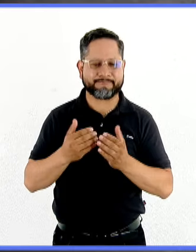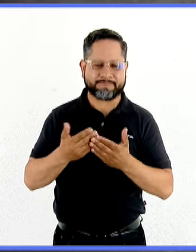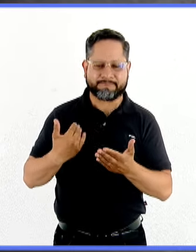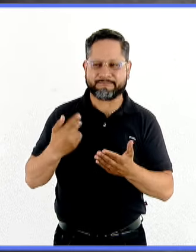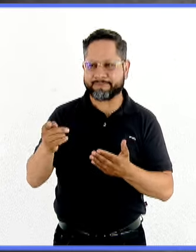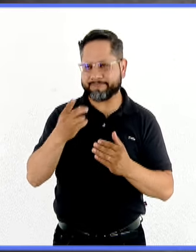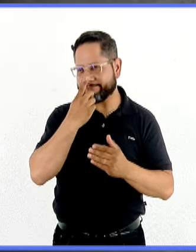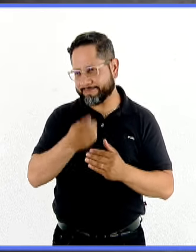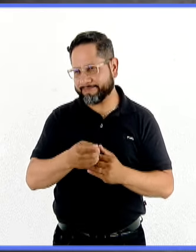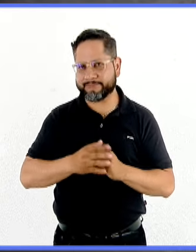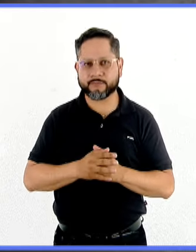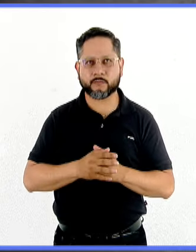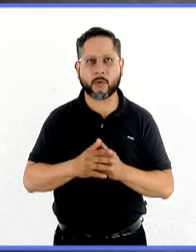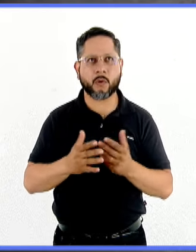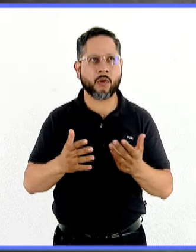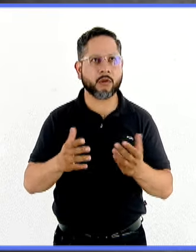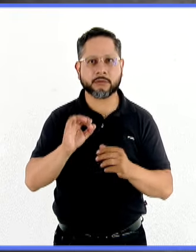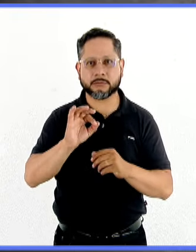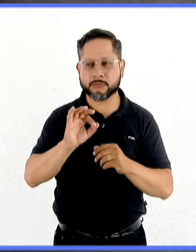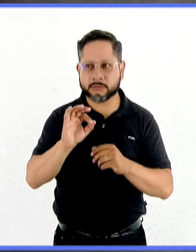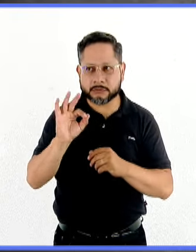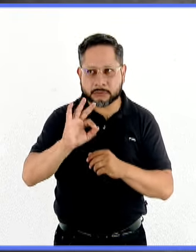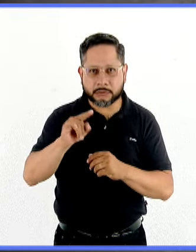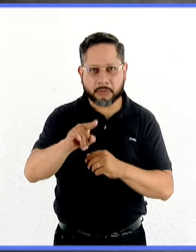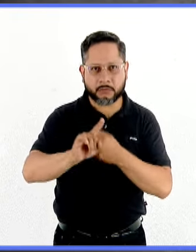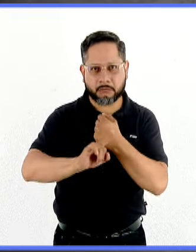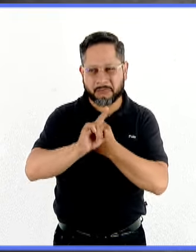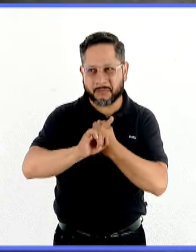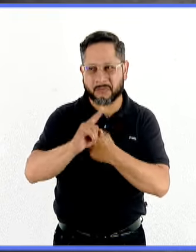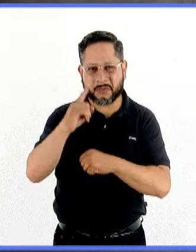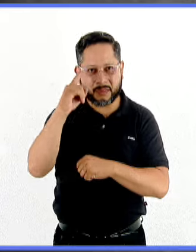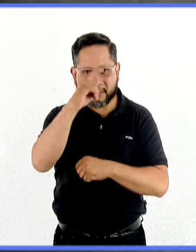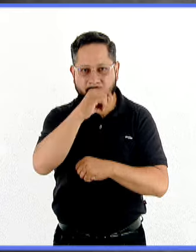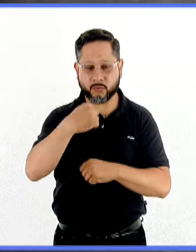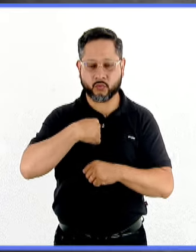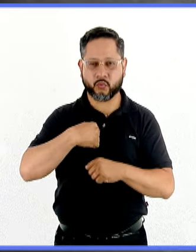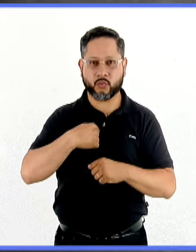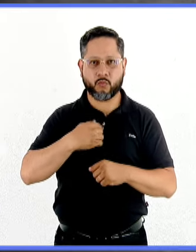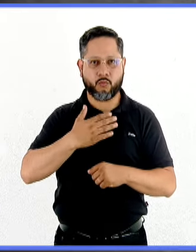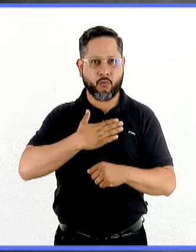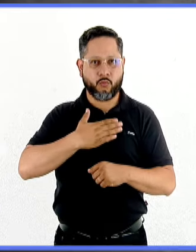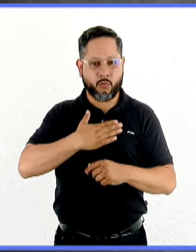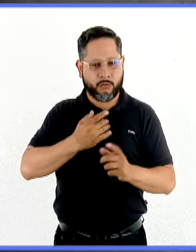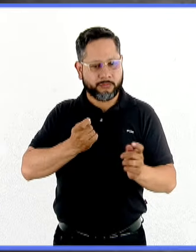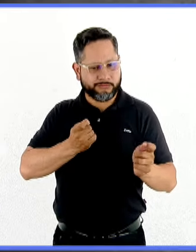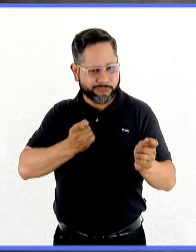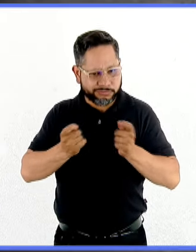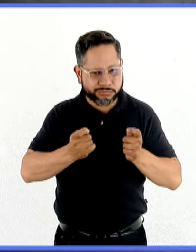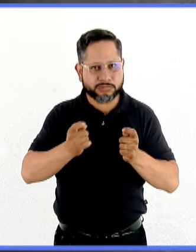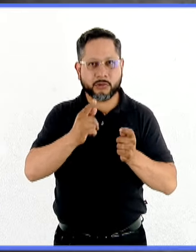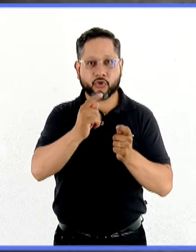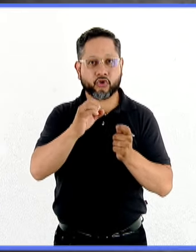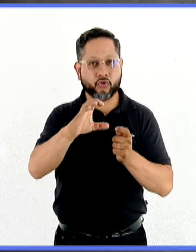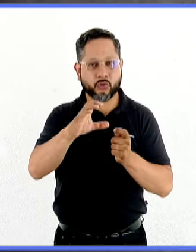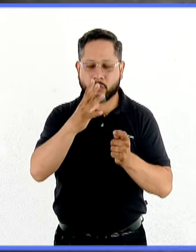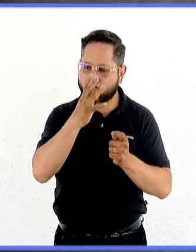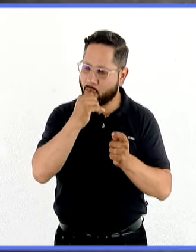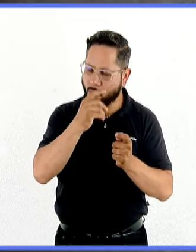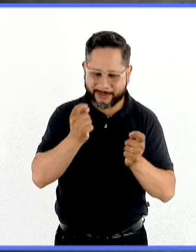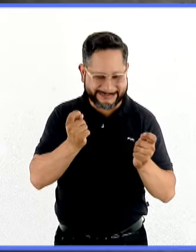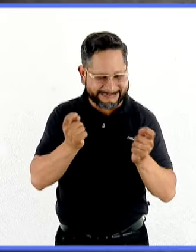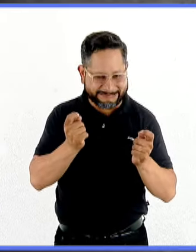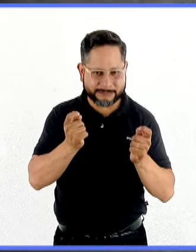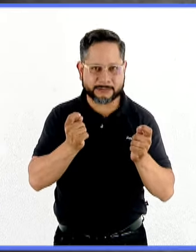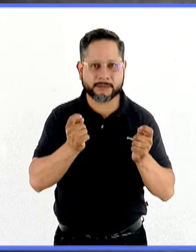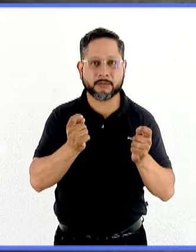que parte, por ejemplo, de las dificultades de este autocontrol, que finalmente es parte del trastorno obsesivo compulsivo, muchas veces las